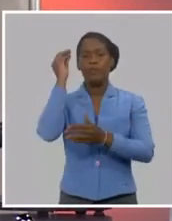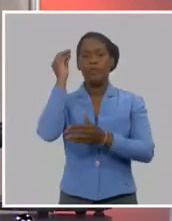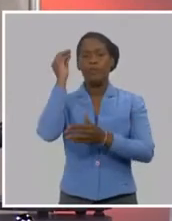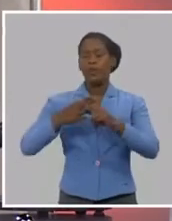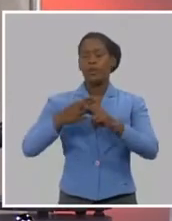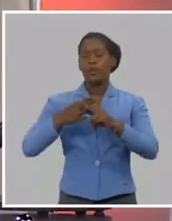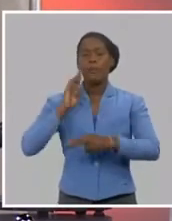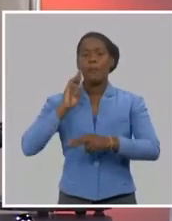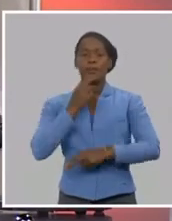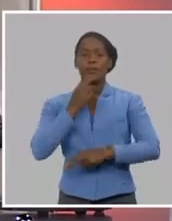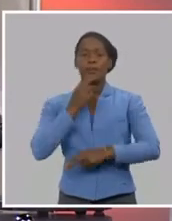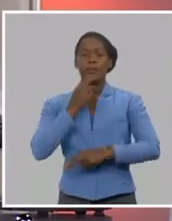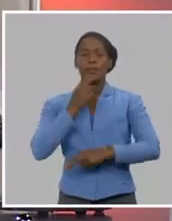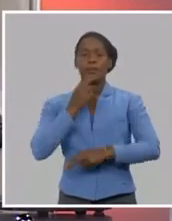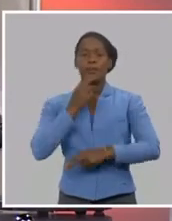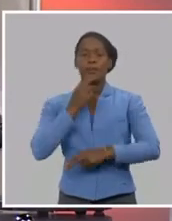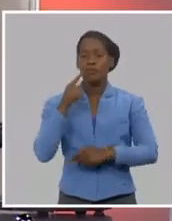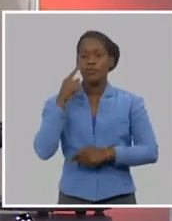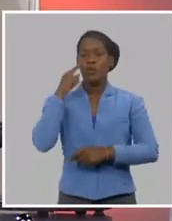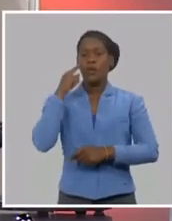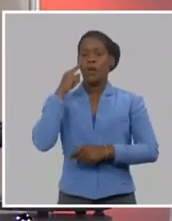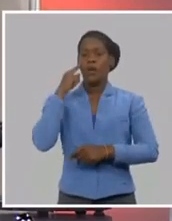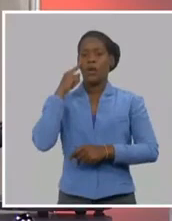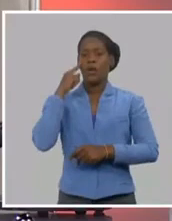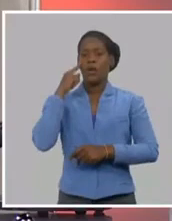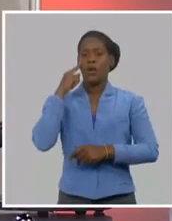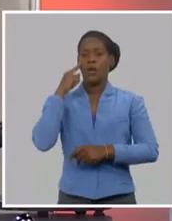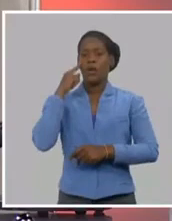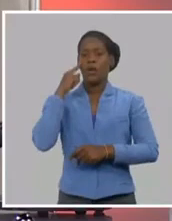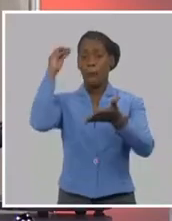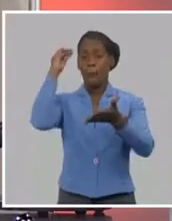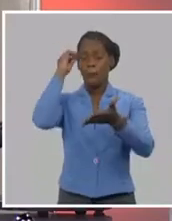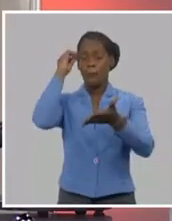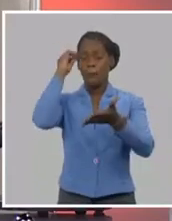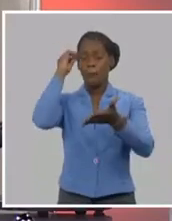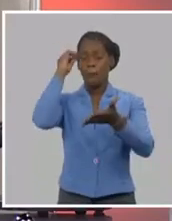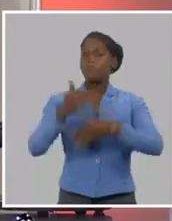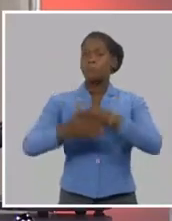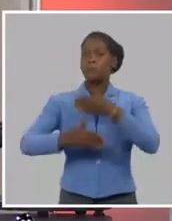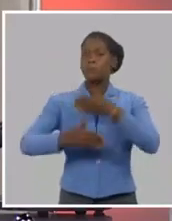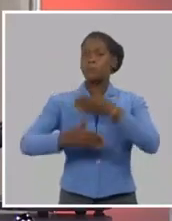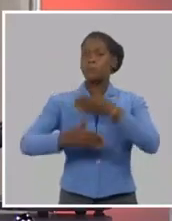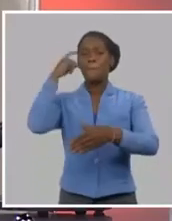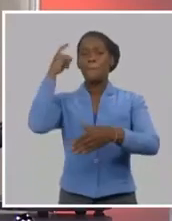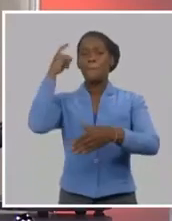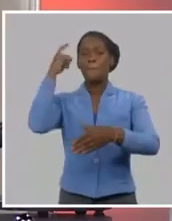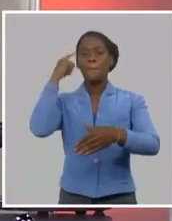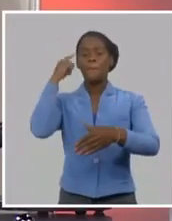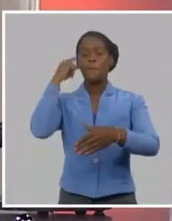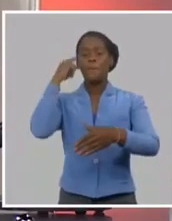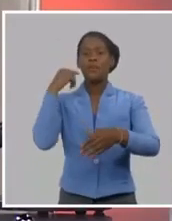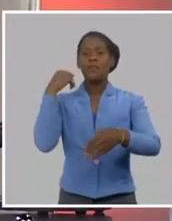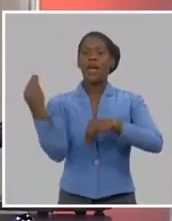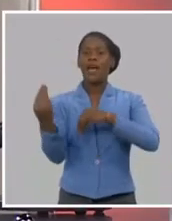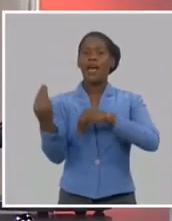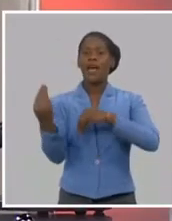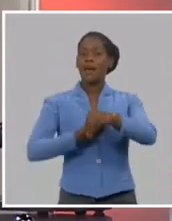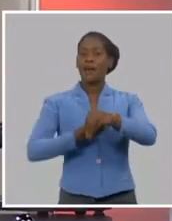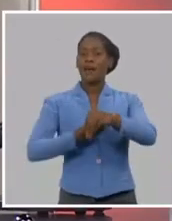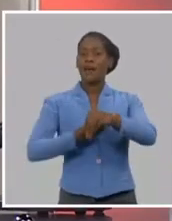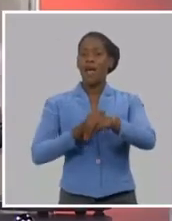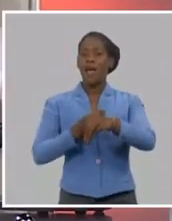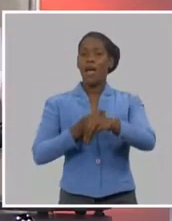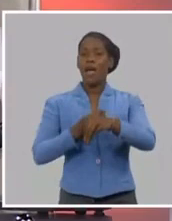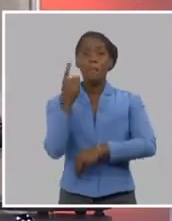de Sri Lanka, de Corea del Sur. Y fíjense que estoy hablando de países con culturas muy distintas y no les voy dar a las nuestras, para no hablar de América Latina.